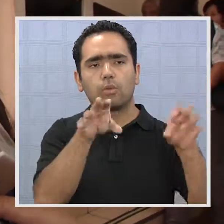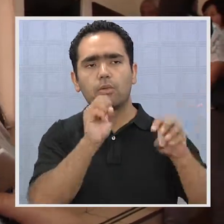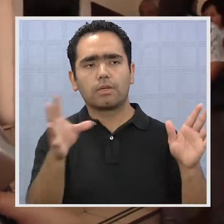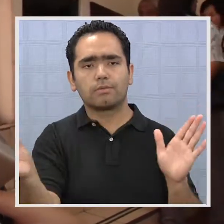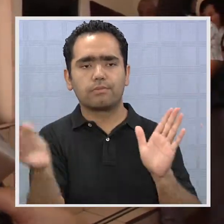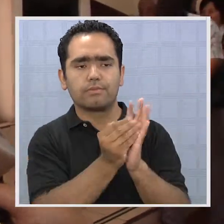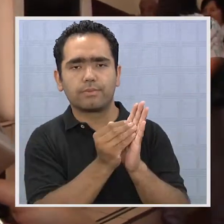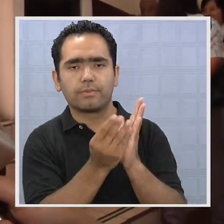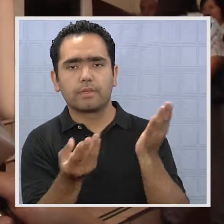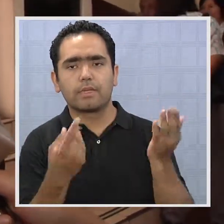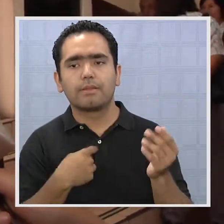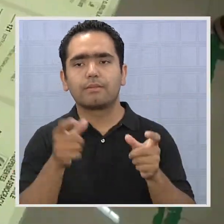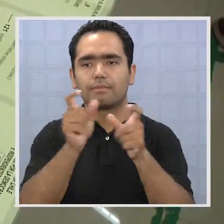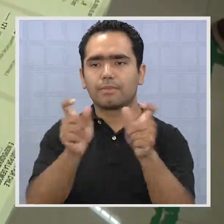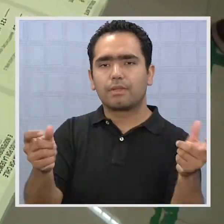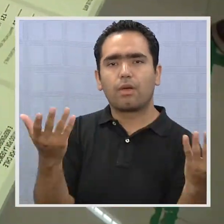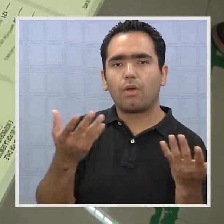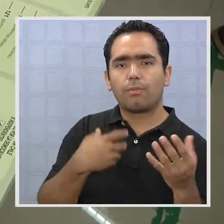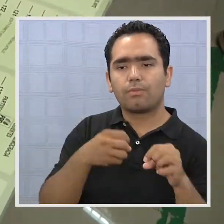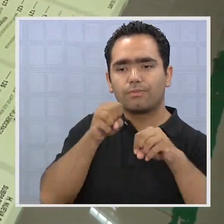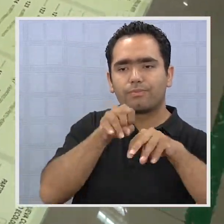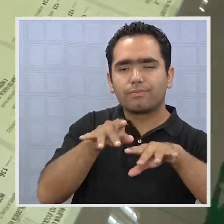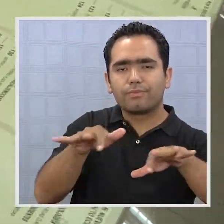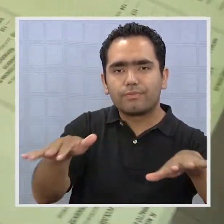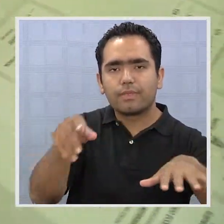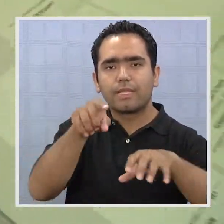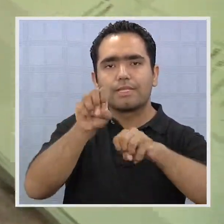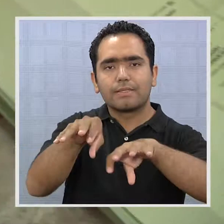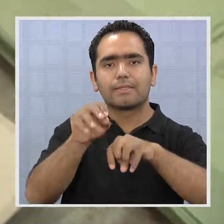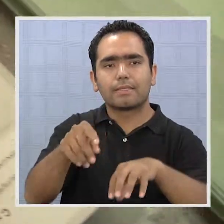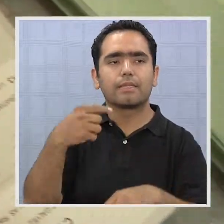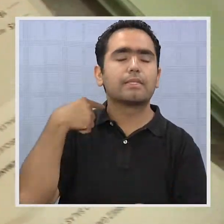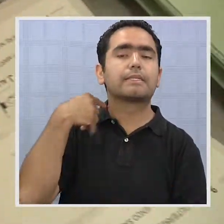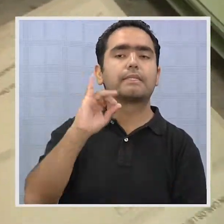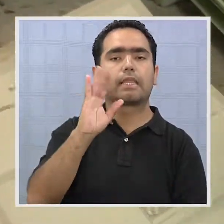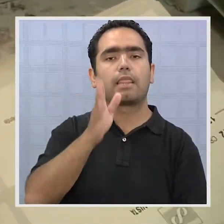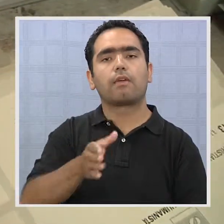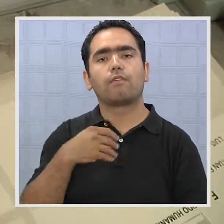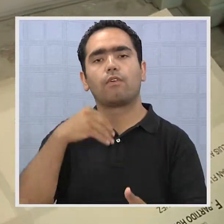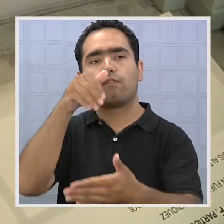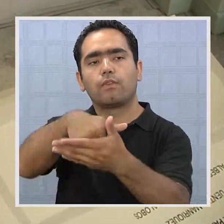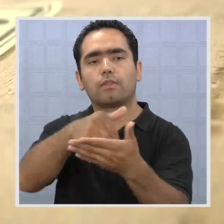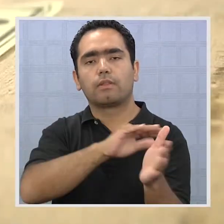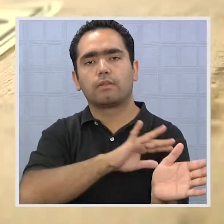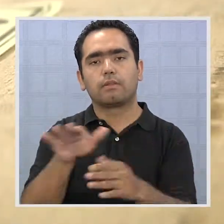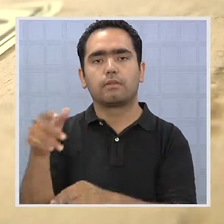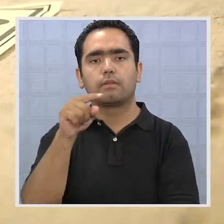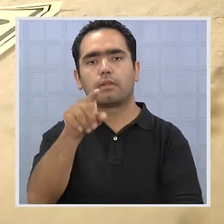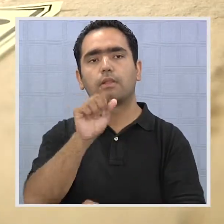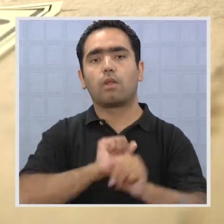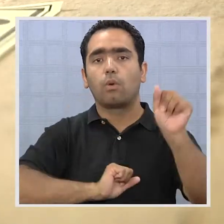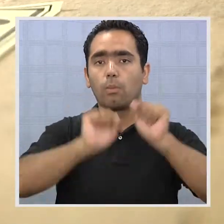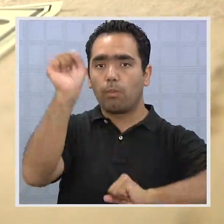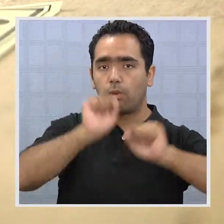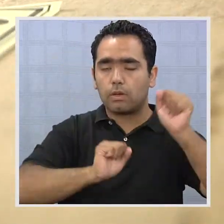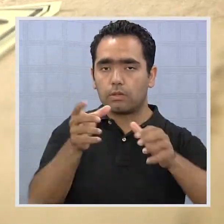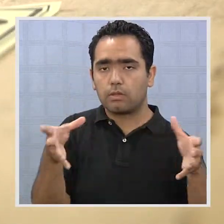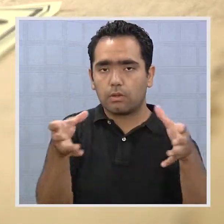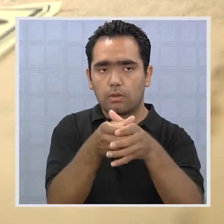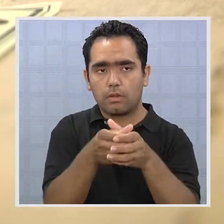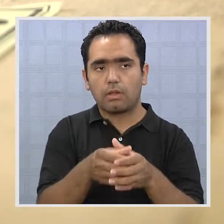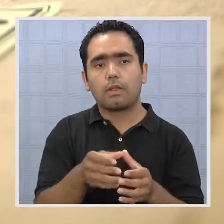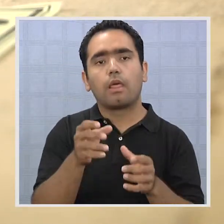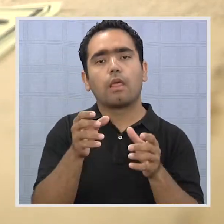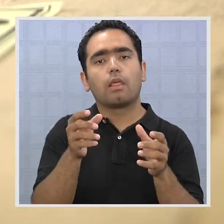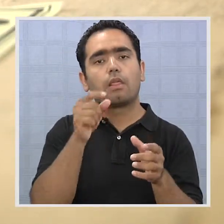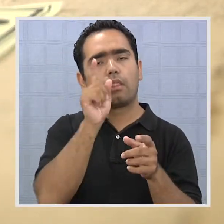poder convencer a la gente que necesita ir a votar. La intendenta hizo referencia a la necesidad de que los partidos